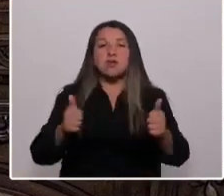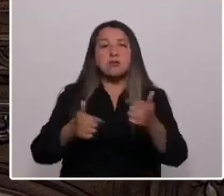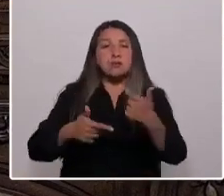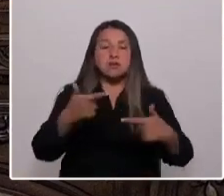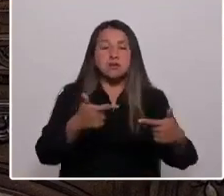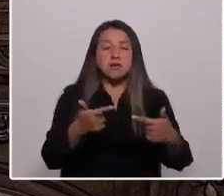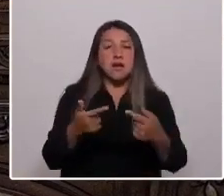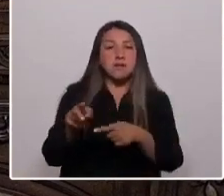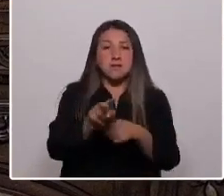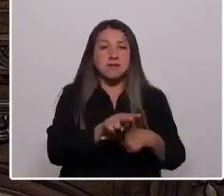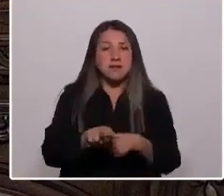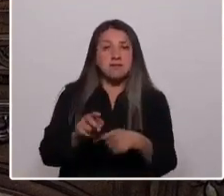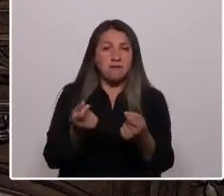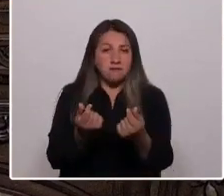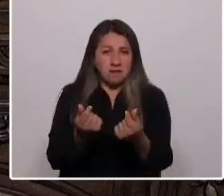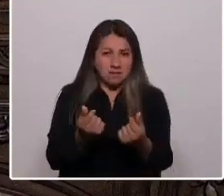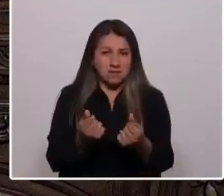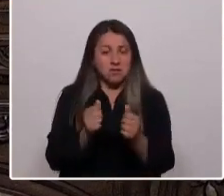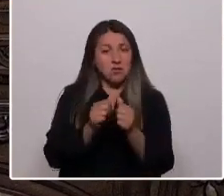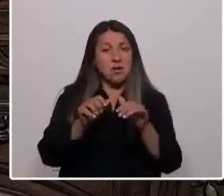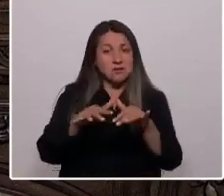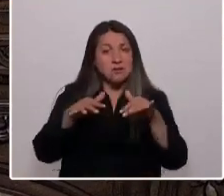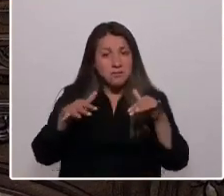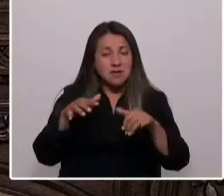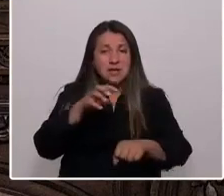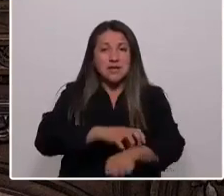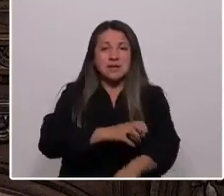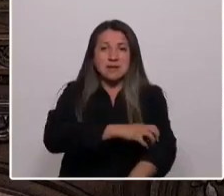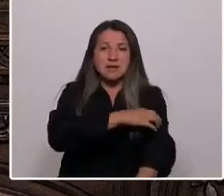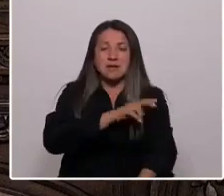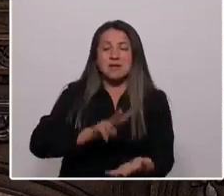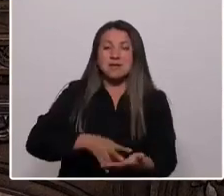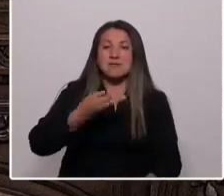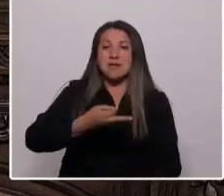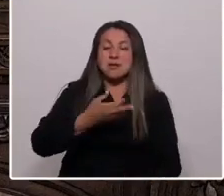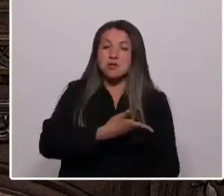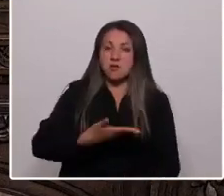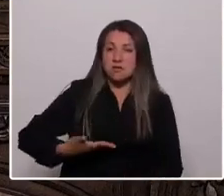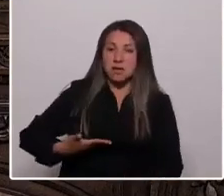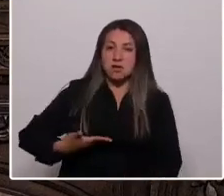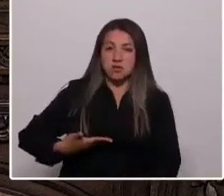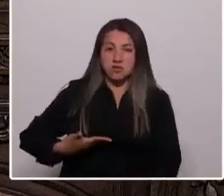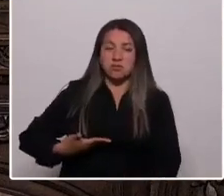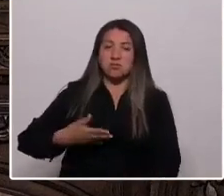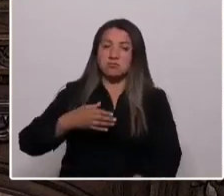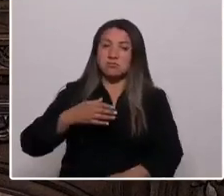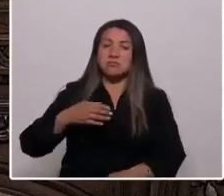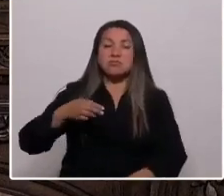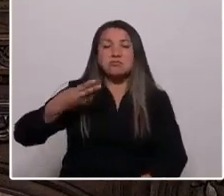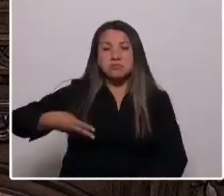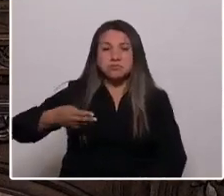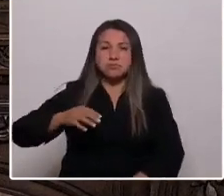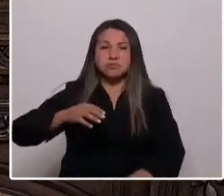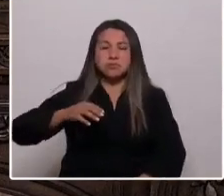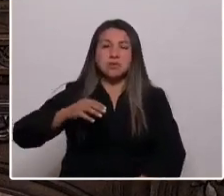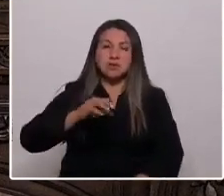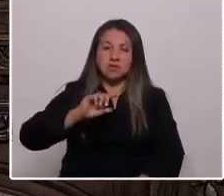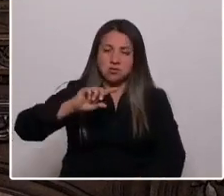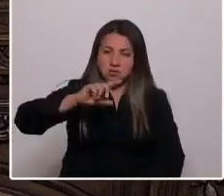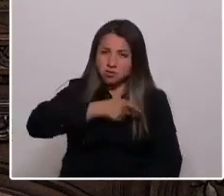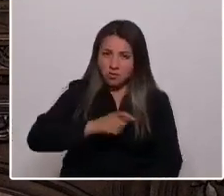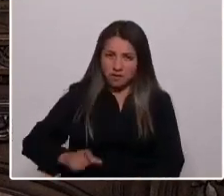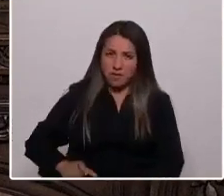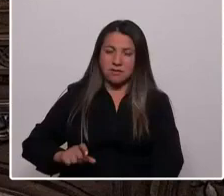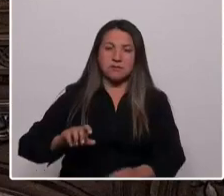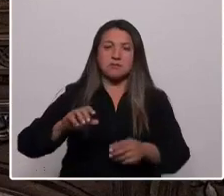financiera, con asambleas regionales y verdaderos gobiernos locales, con el objetivo de terminar con las inequidades territoriales y